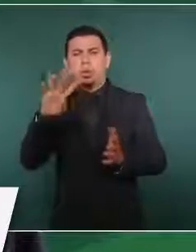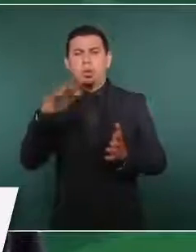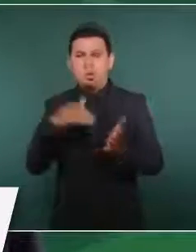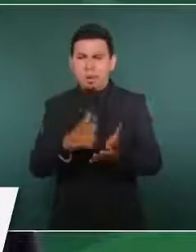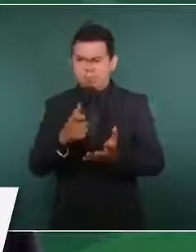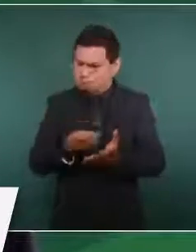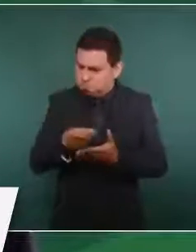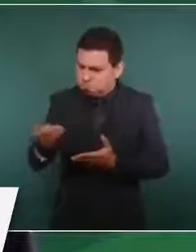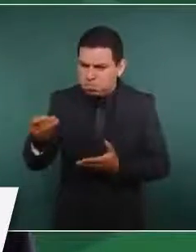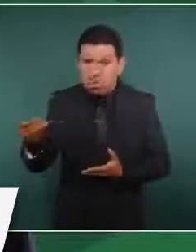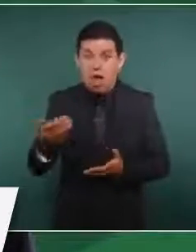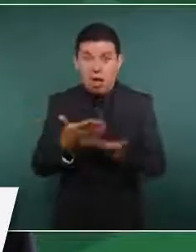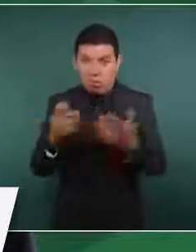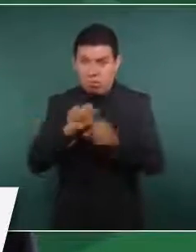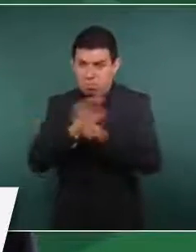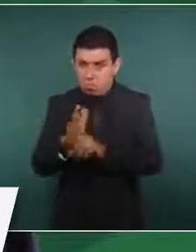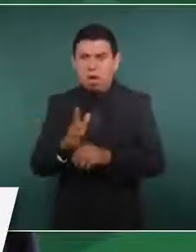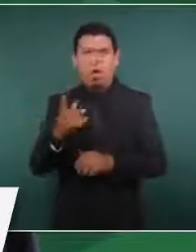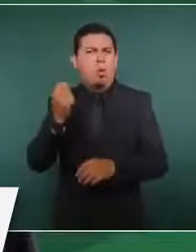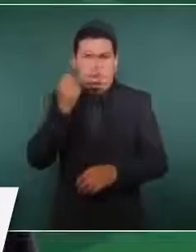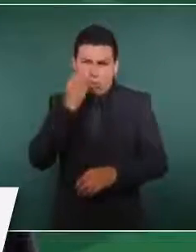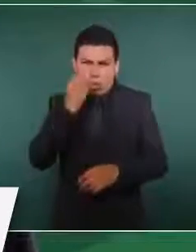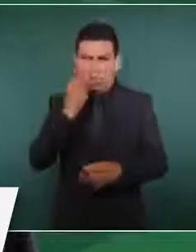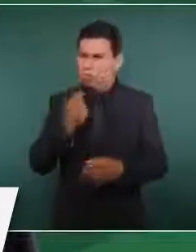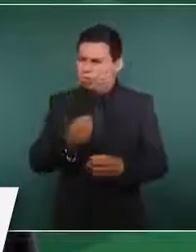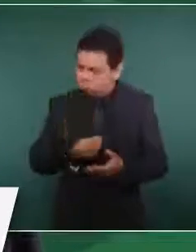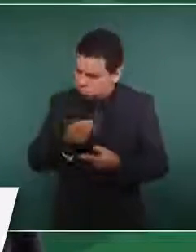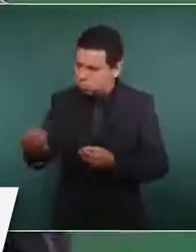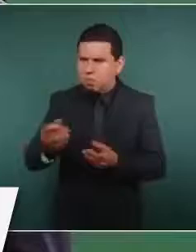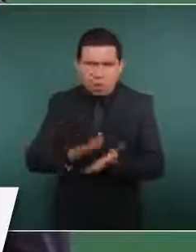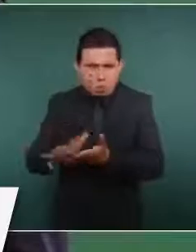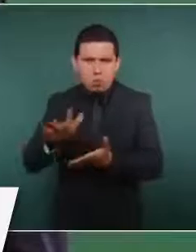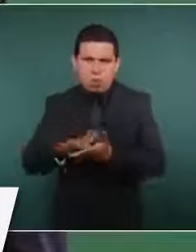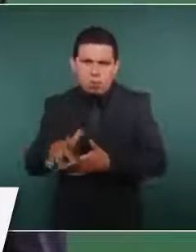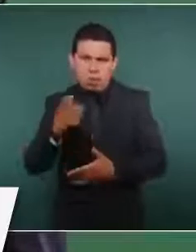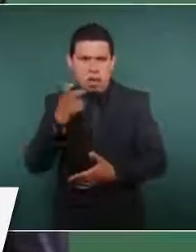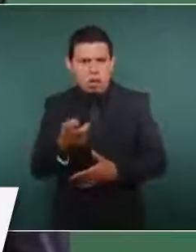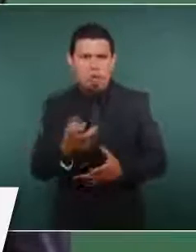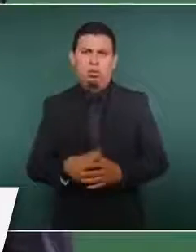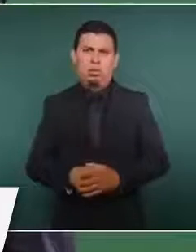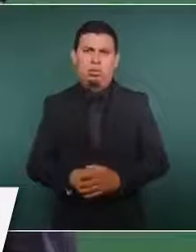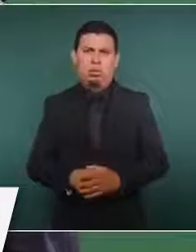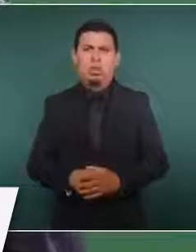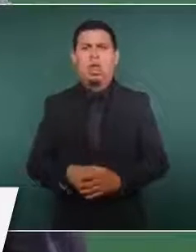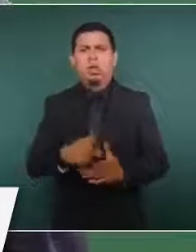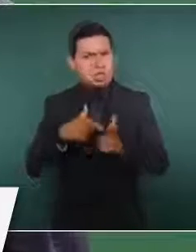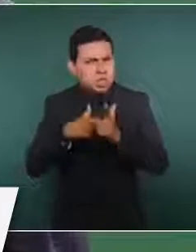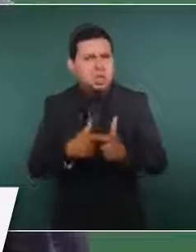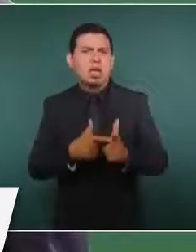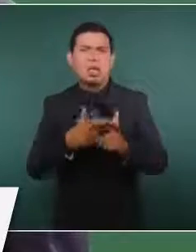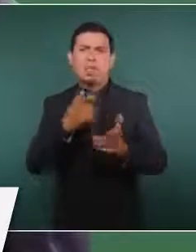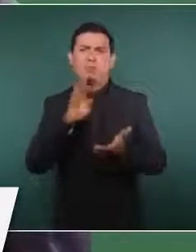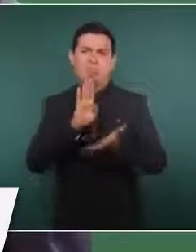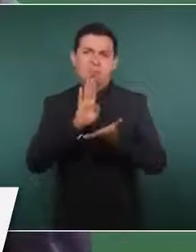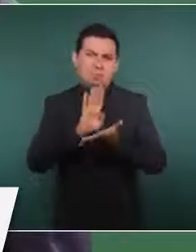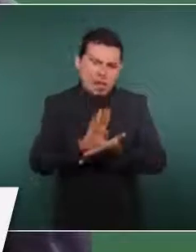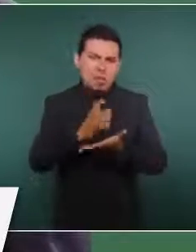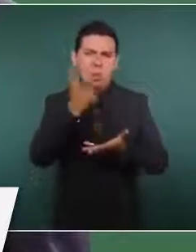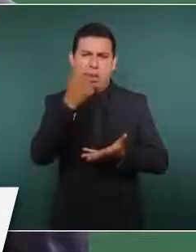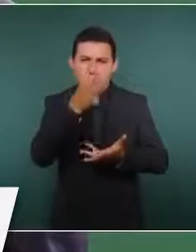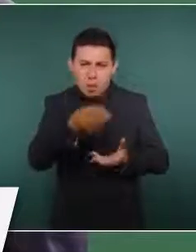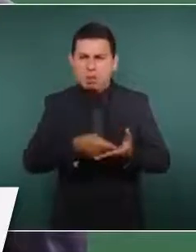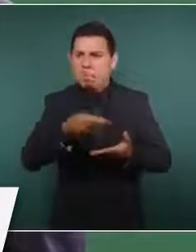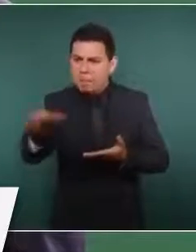la pandemia, de la crisis financiera, se está entregando, yo creo que para